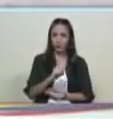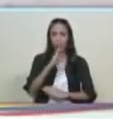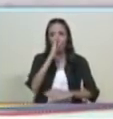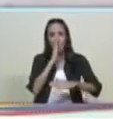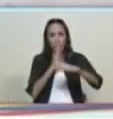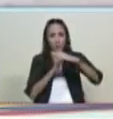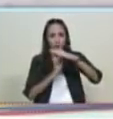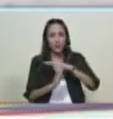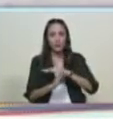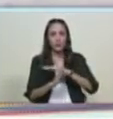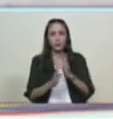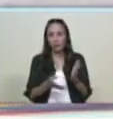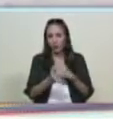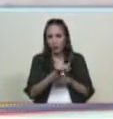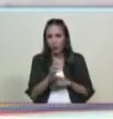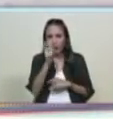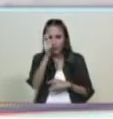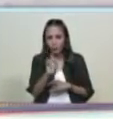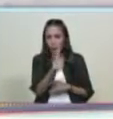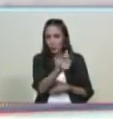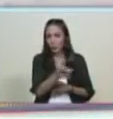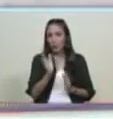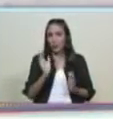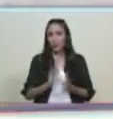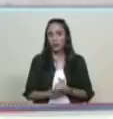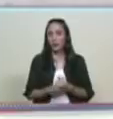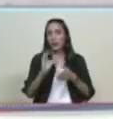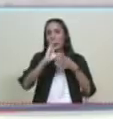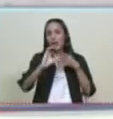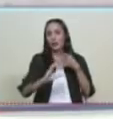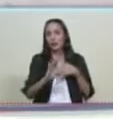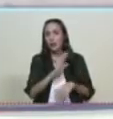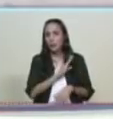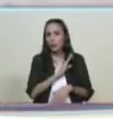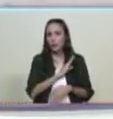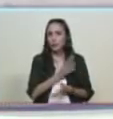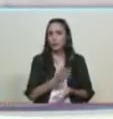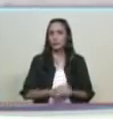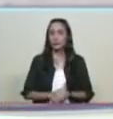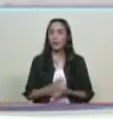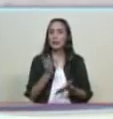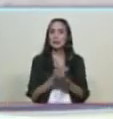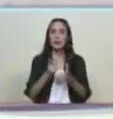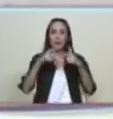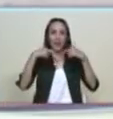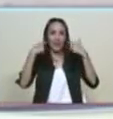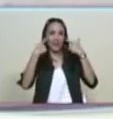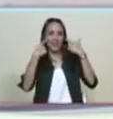noble muy noble es el pueblo venezolano Venezuela es un país de un pueblo que tiene una sonrisa